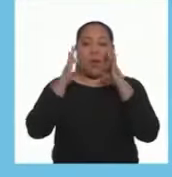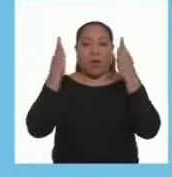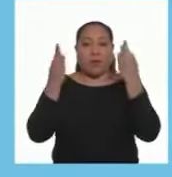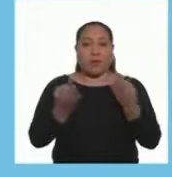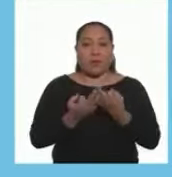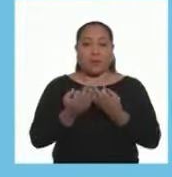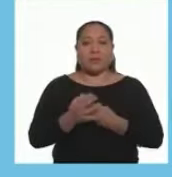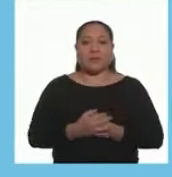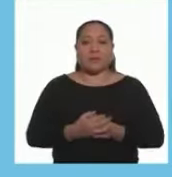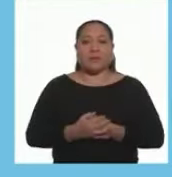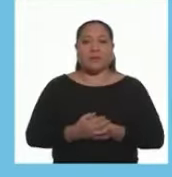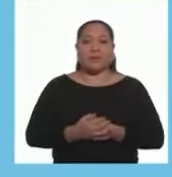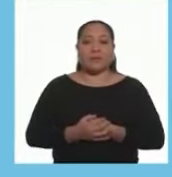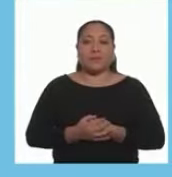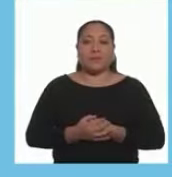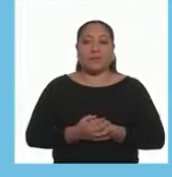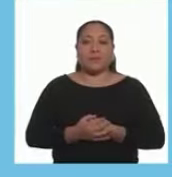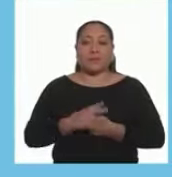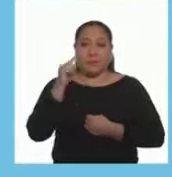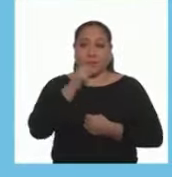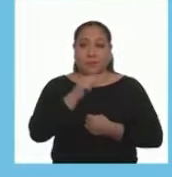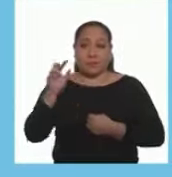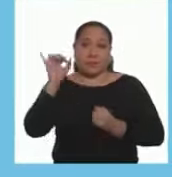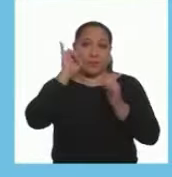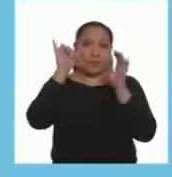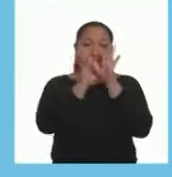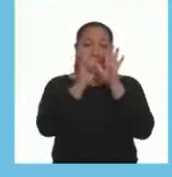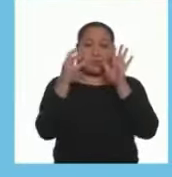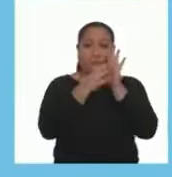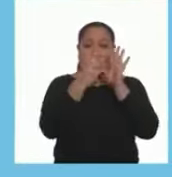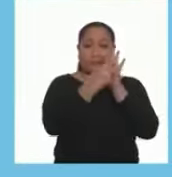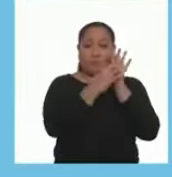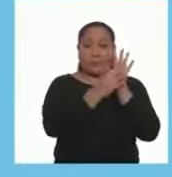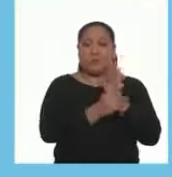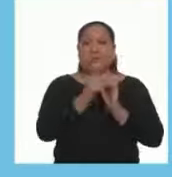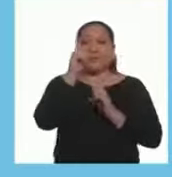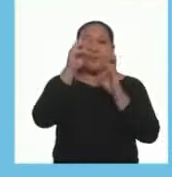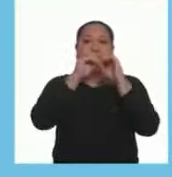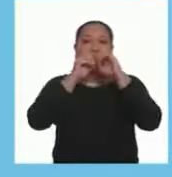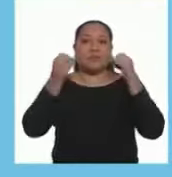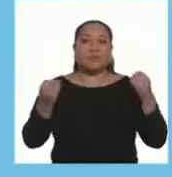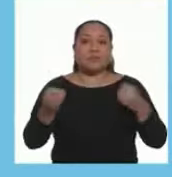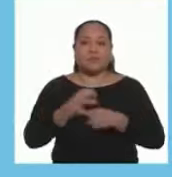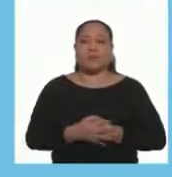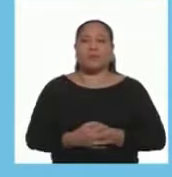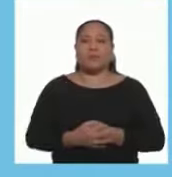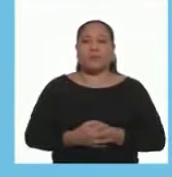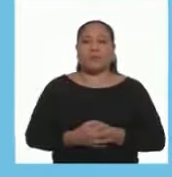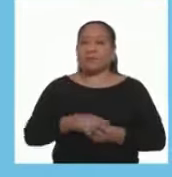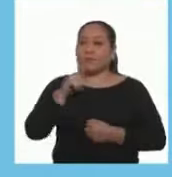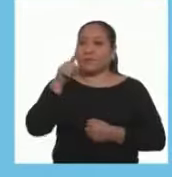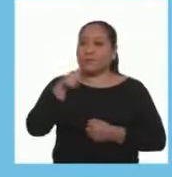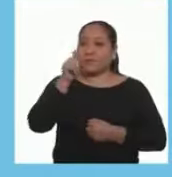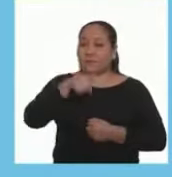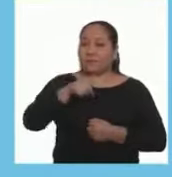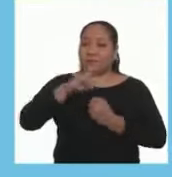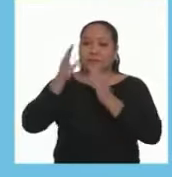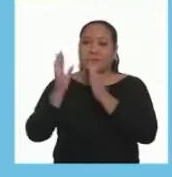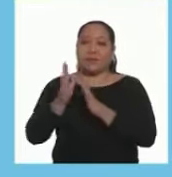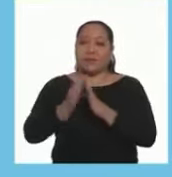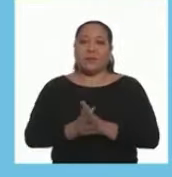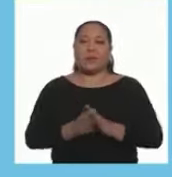Familia Familia Con estos pictogramas Pueden formar una oración